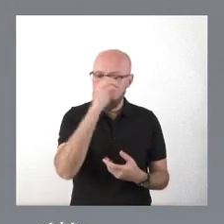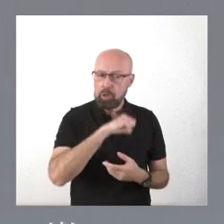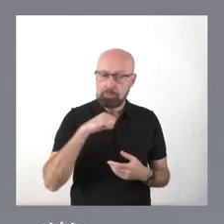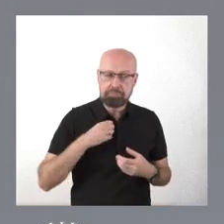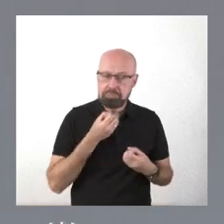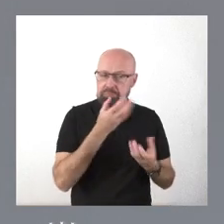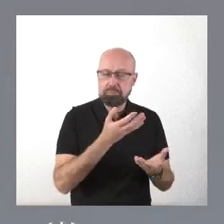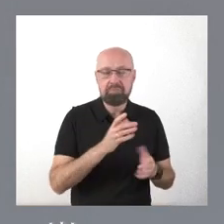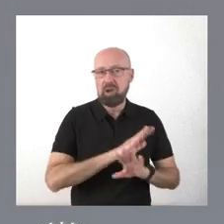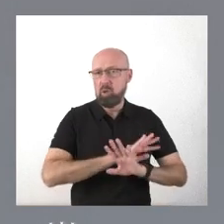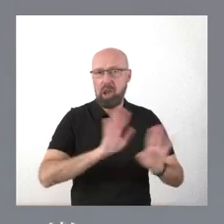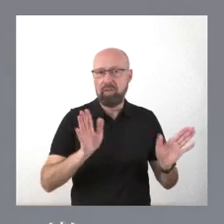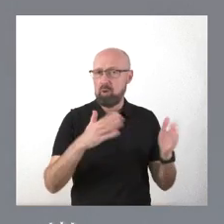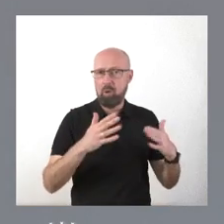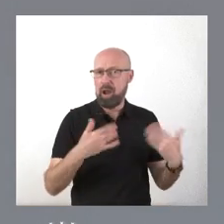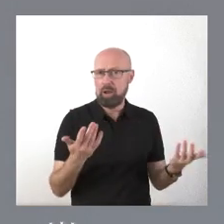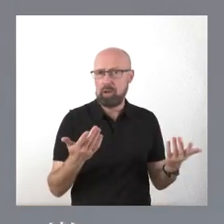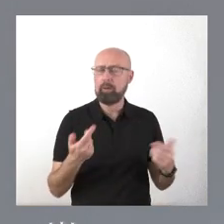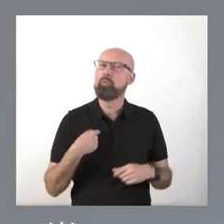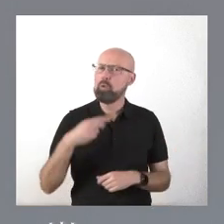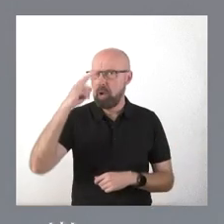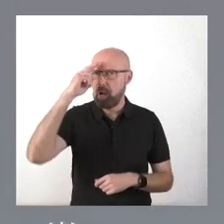mi respeto a este equipo, a ICOMOS.